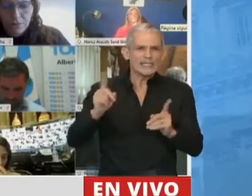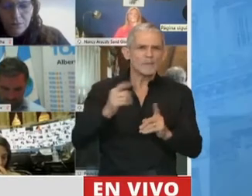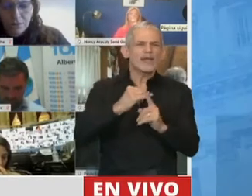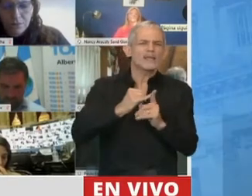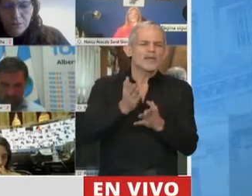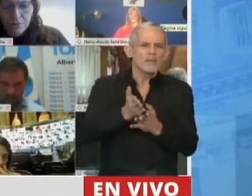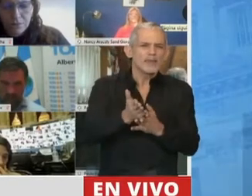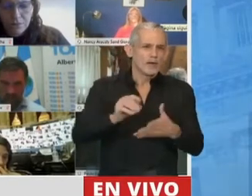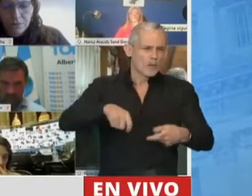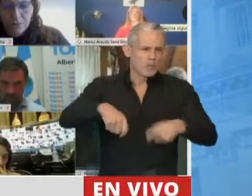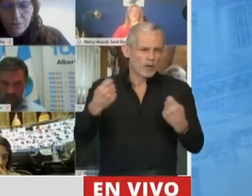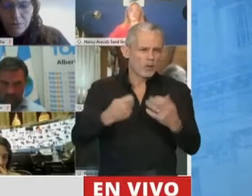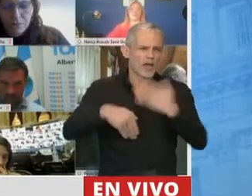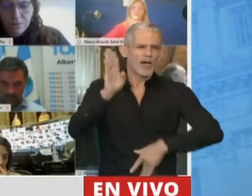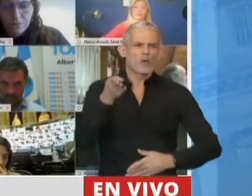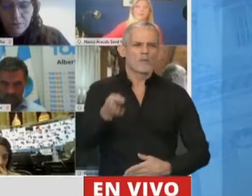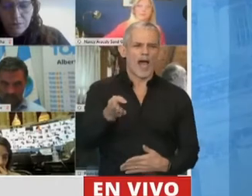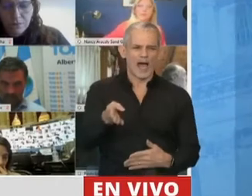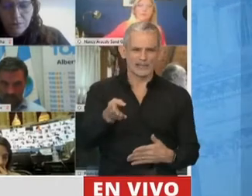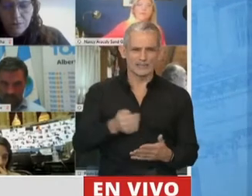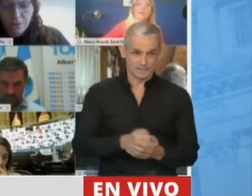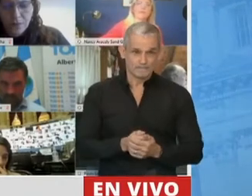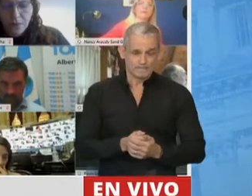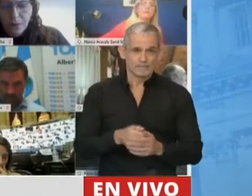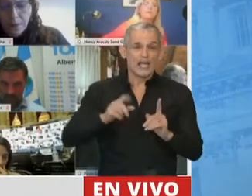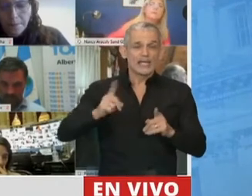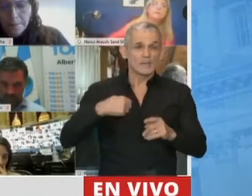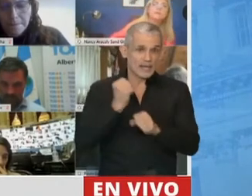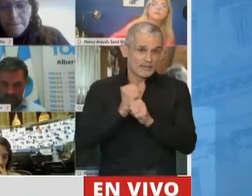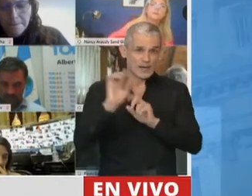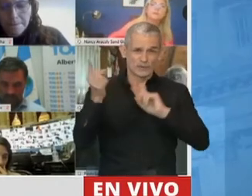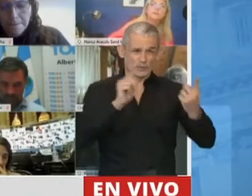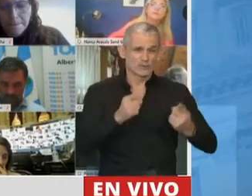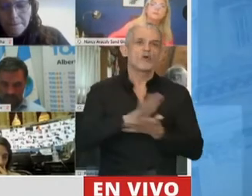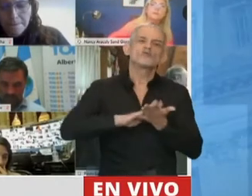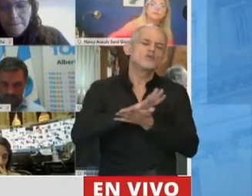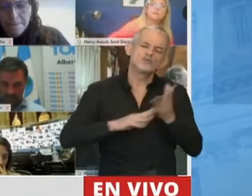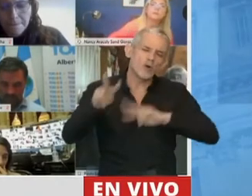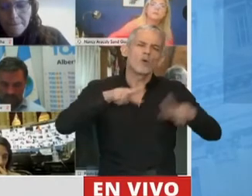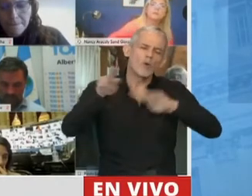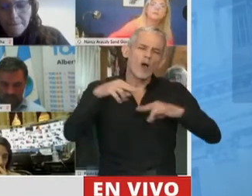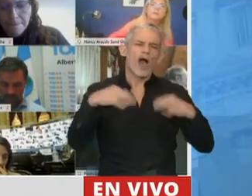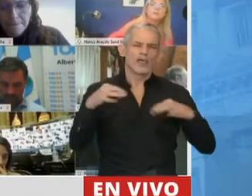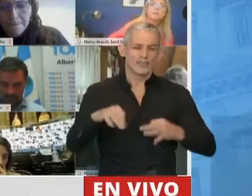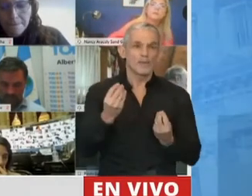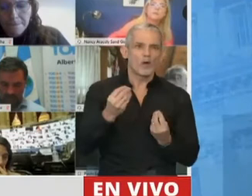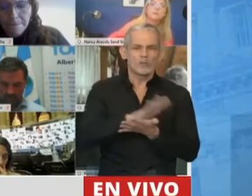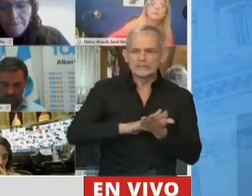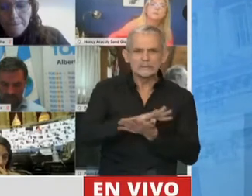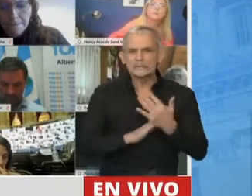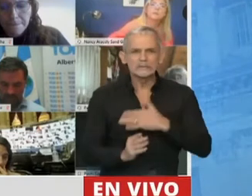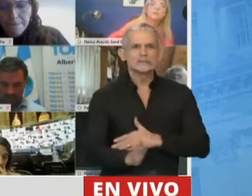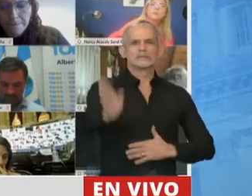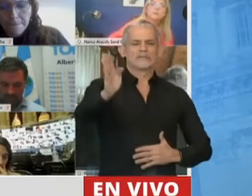más perjudicado y a los contrapropistas. Tenemos que encontrar soluciones, tenemos que encontrar cómo salir de esto